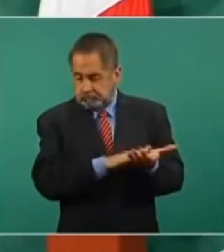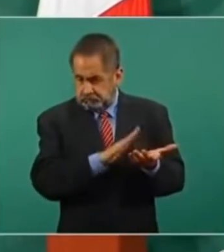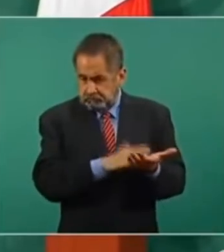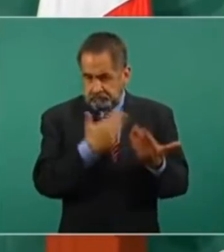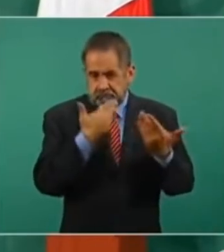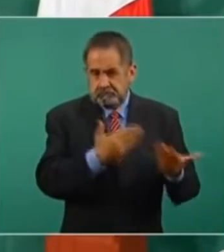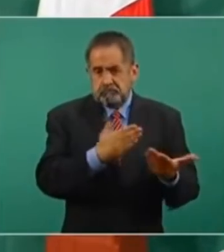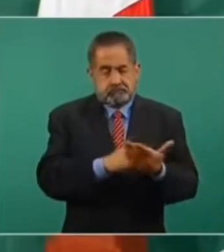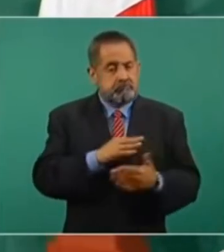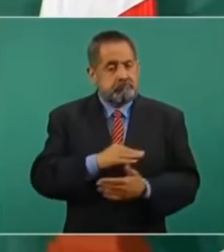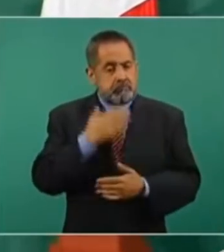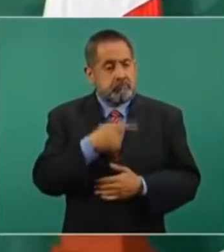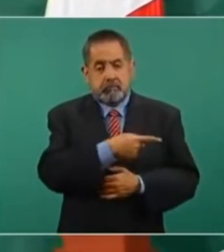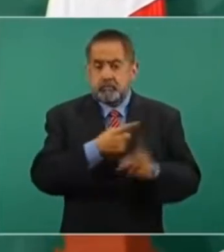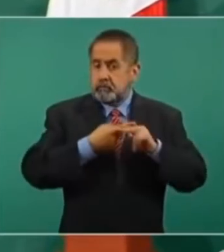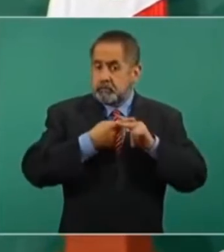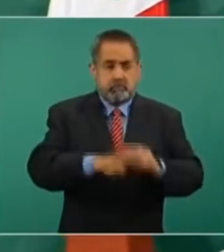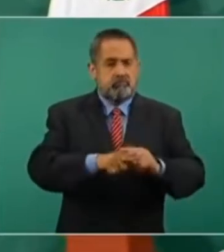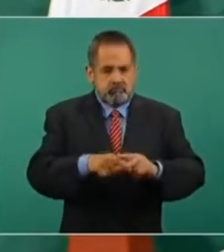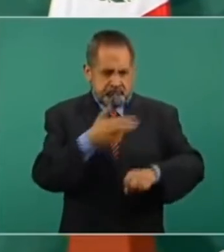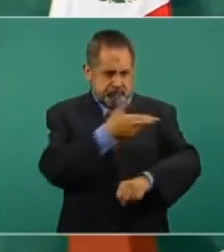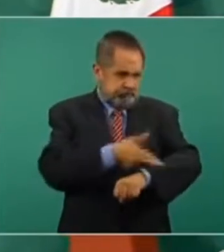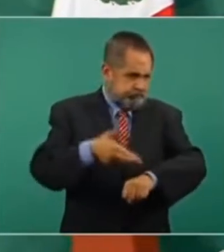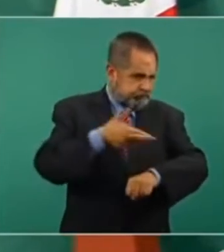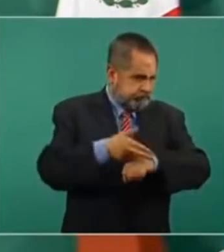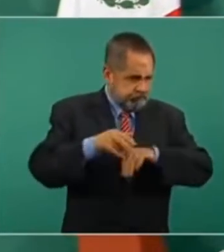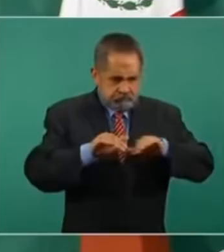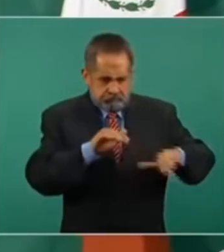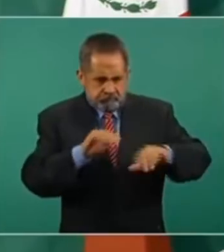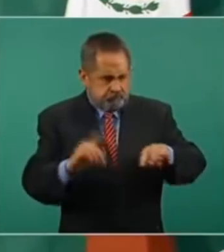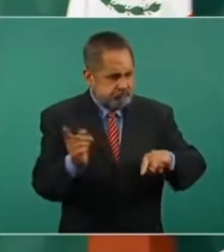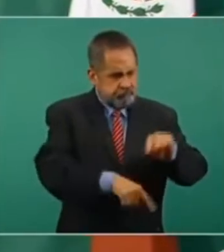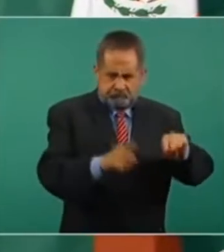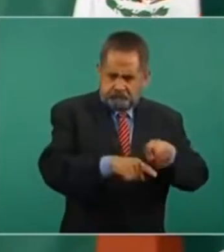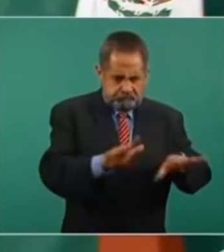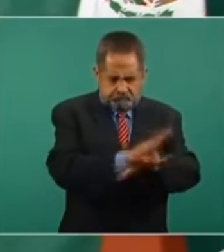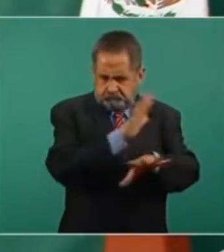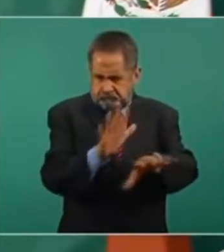ha iniciado un proceso de renovación